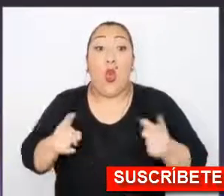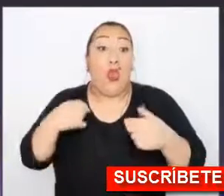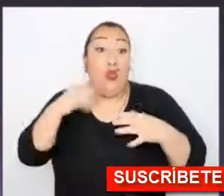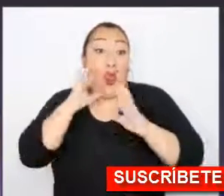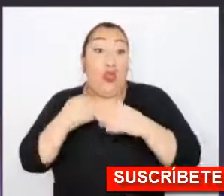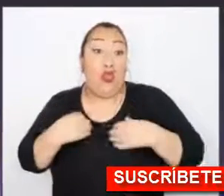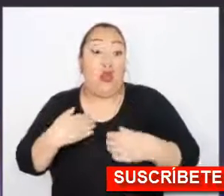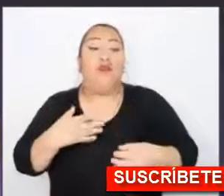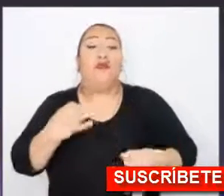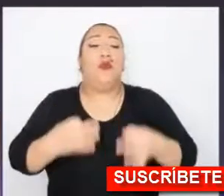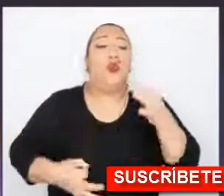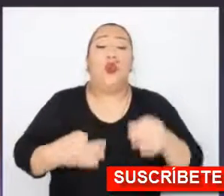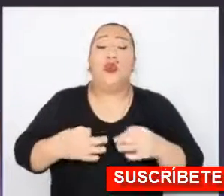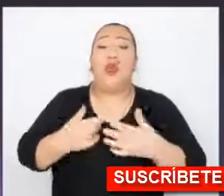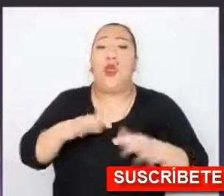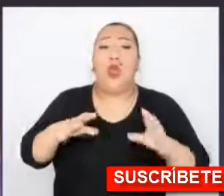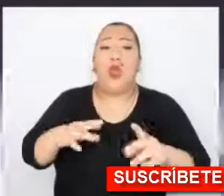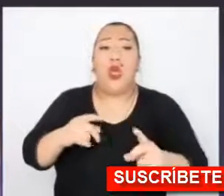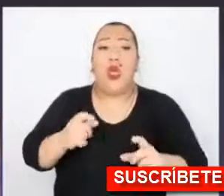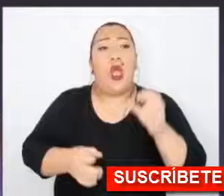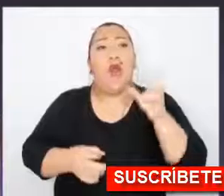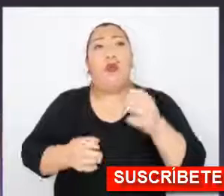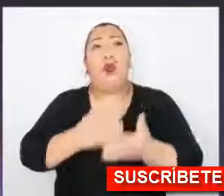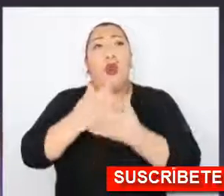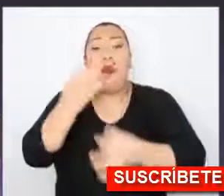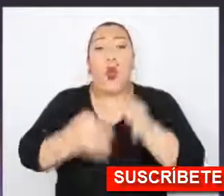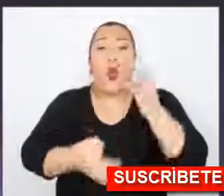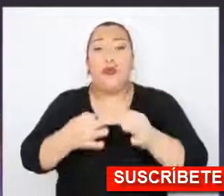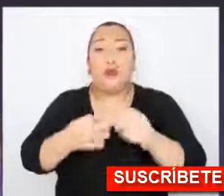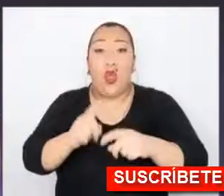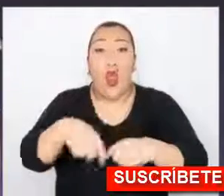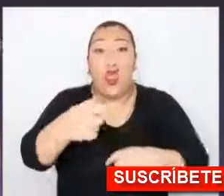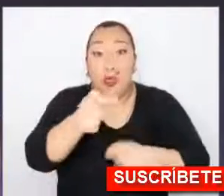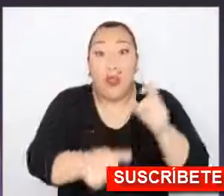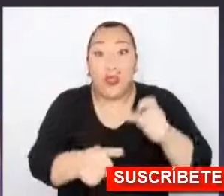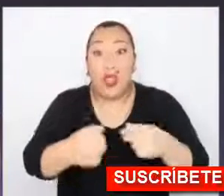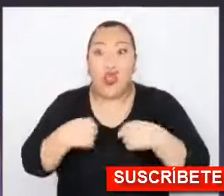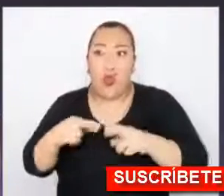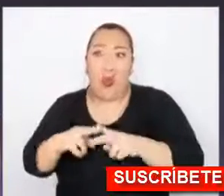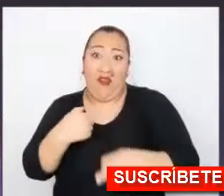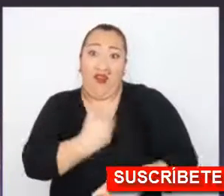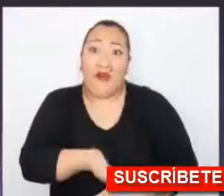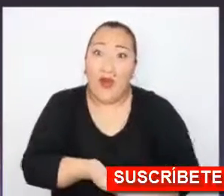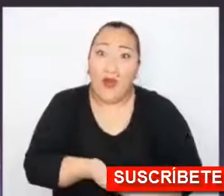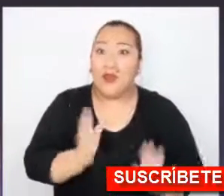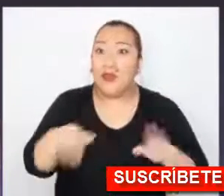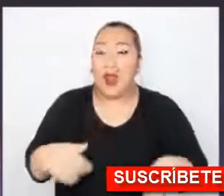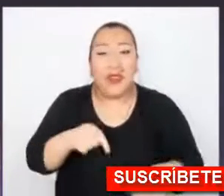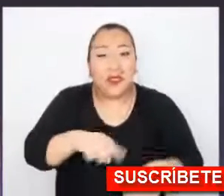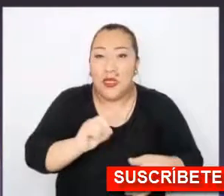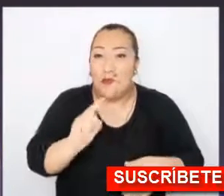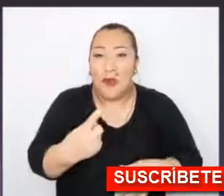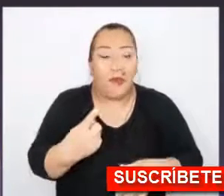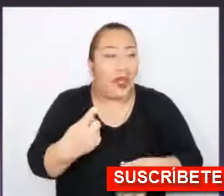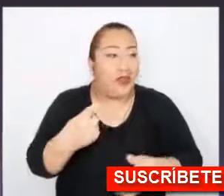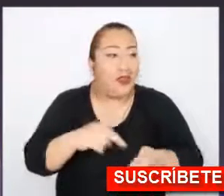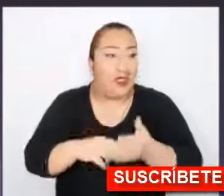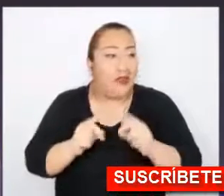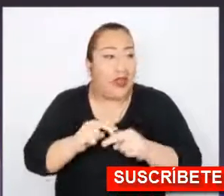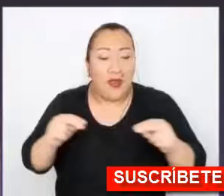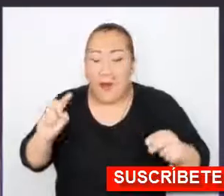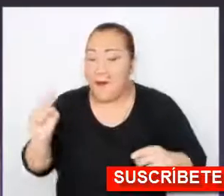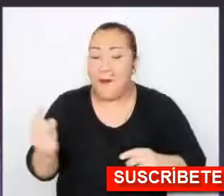cuando se está procesando a determinados funcionarios públicos. Por lo tanto, este es el primer